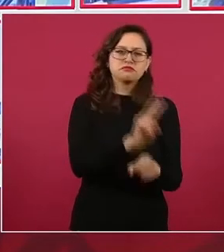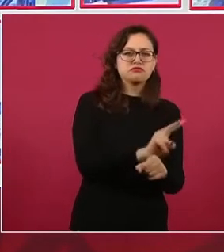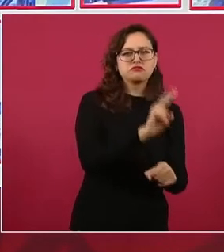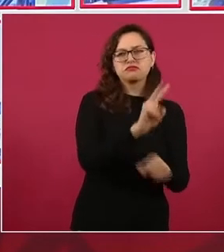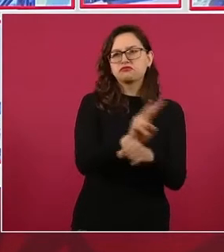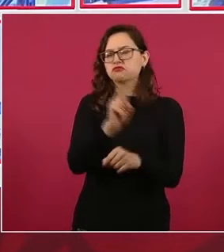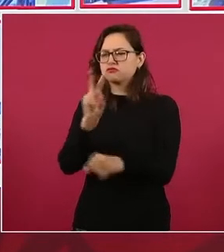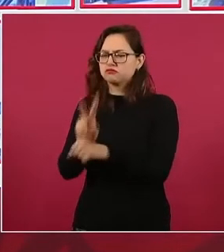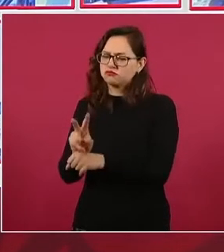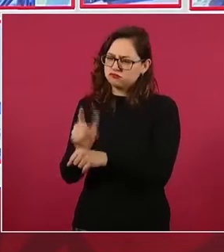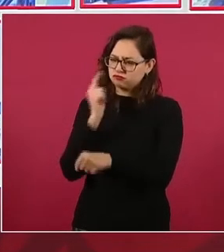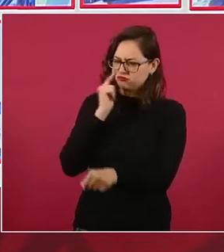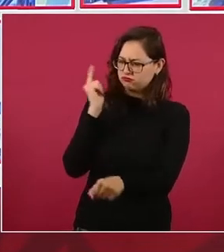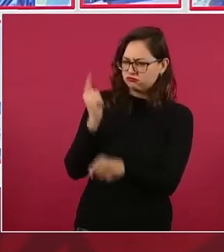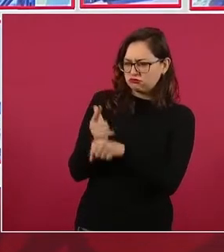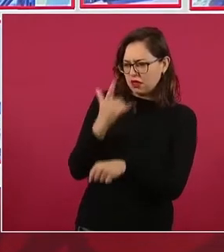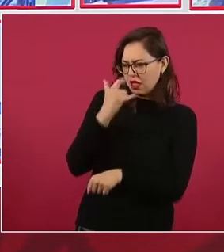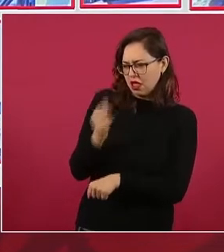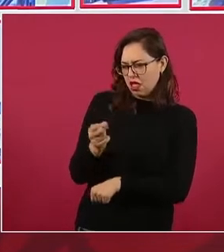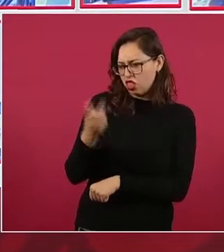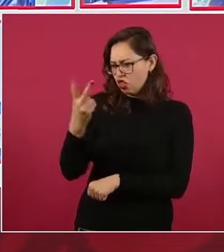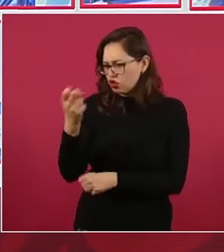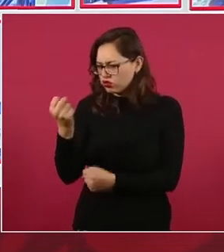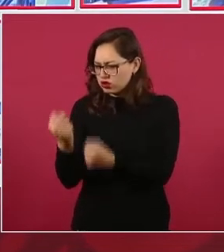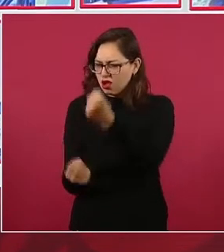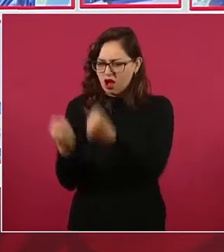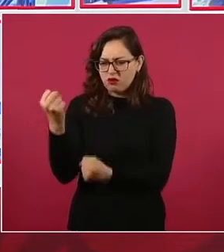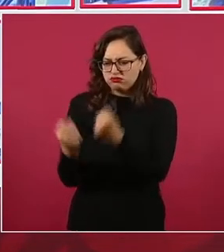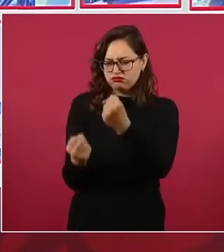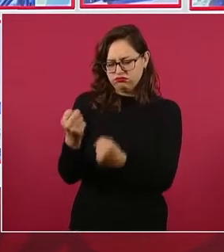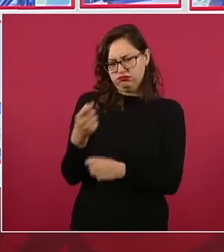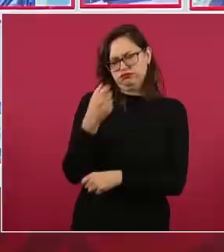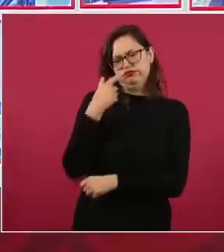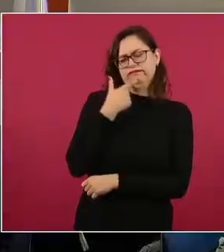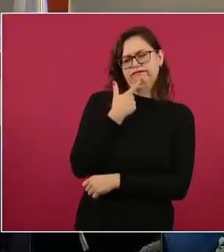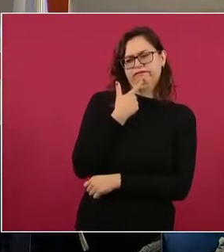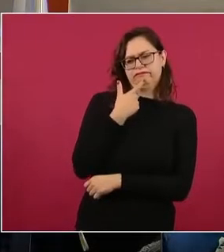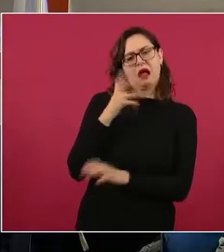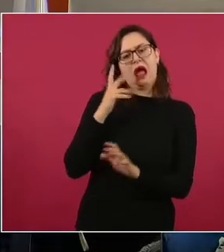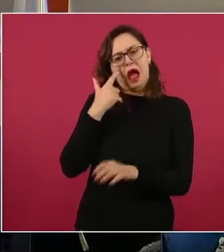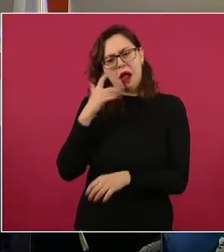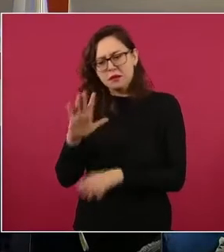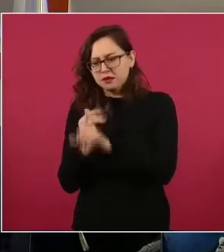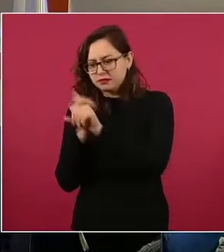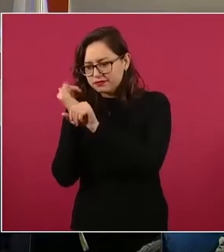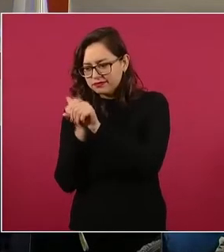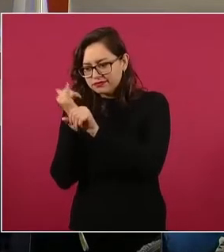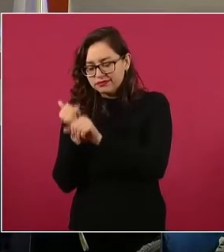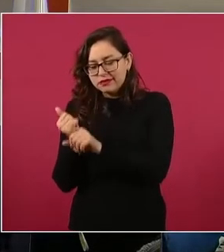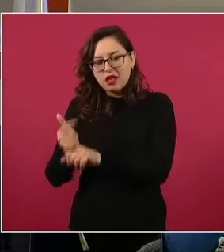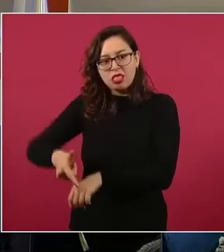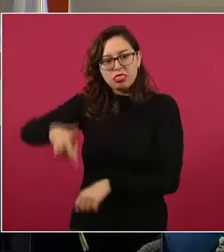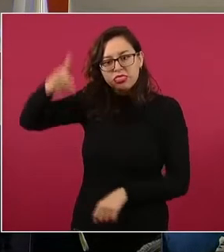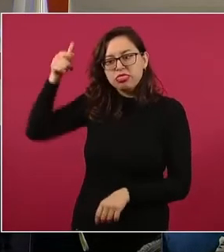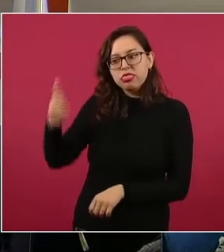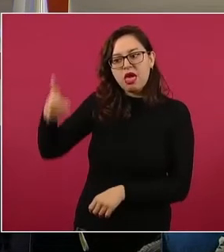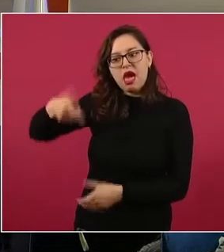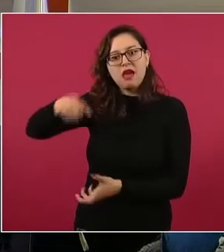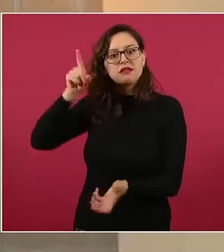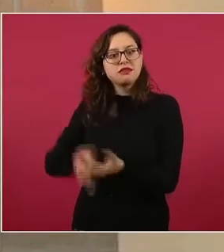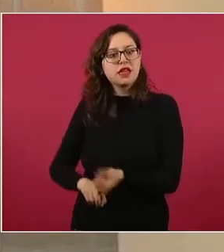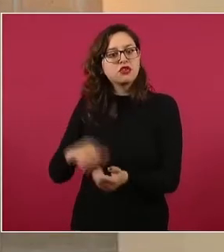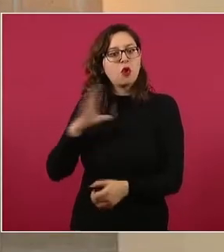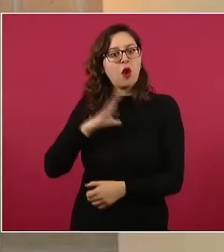avistaron dos vehículos, se hizo la inspección y a partir de ahí se identificaron armas largas y